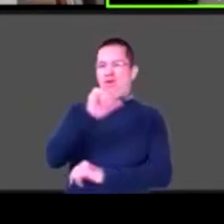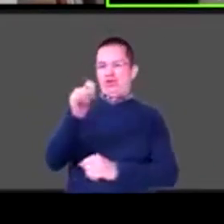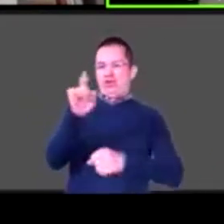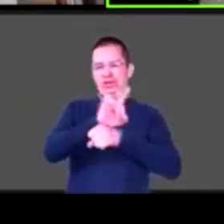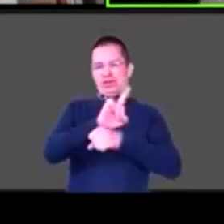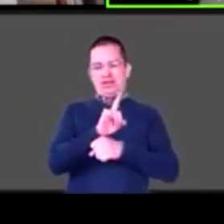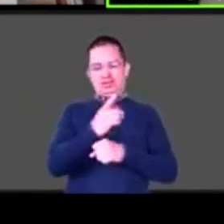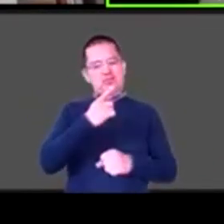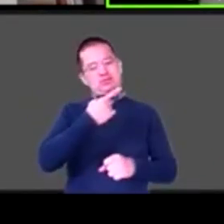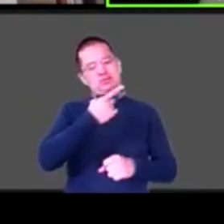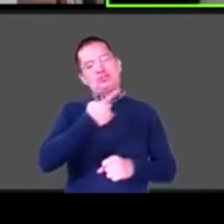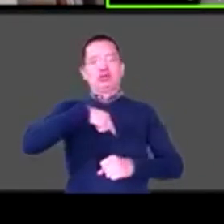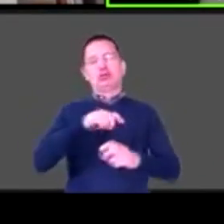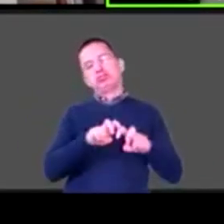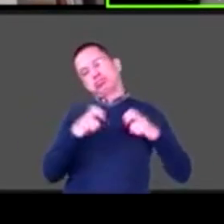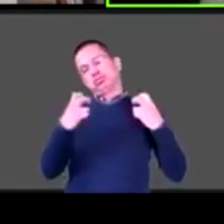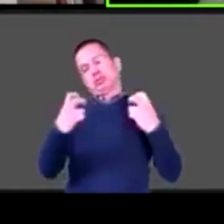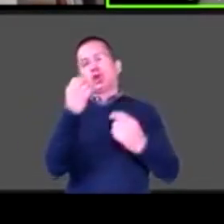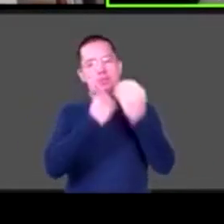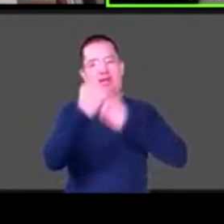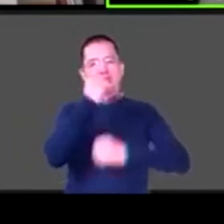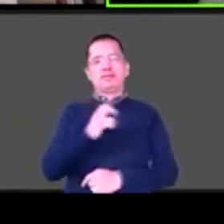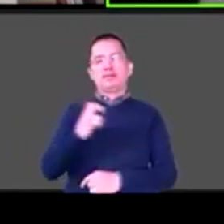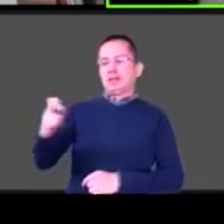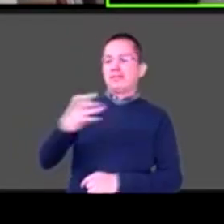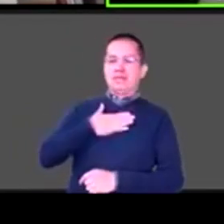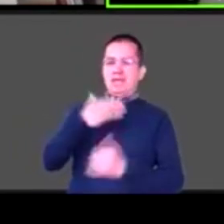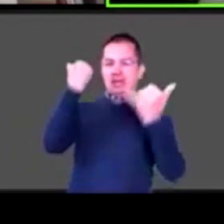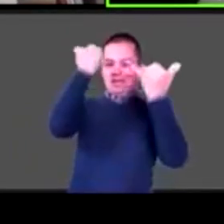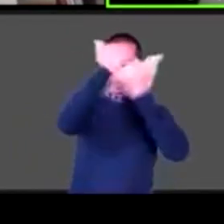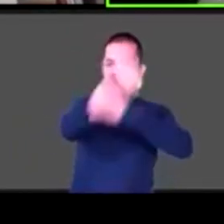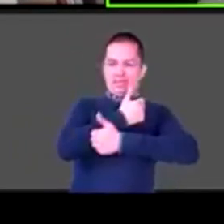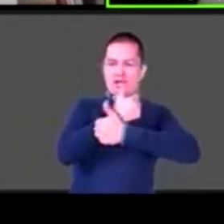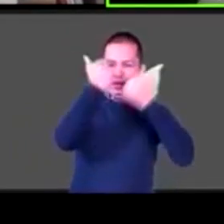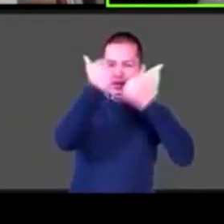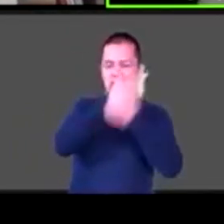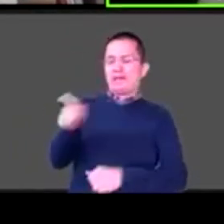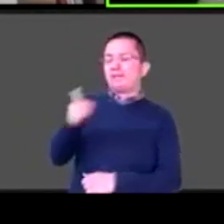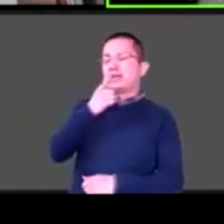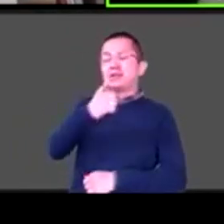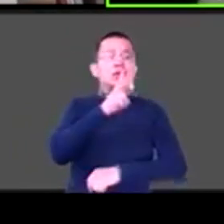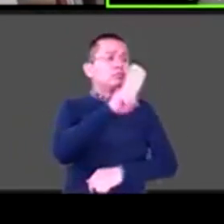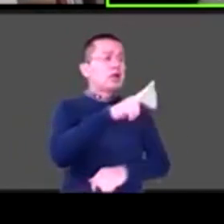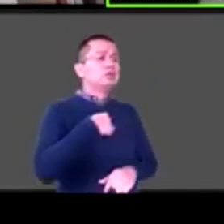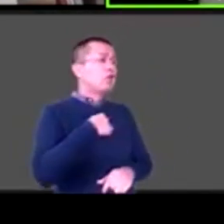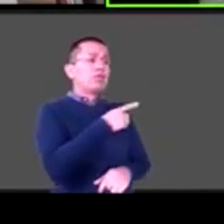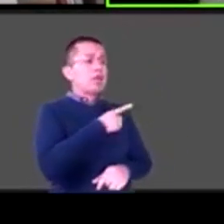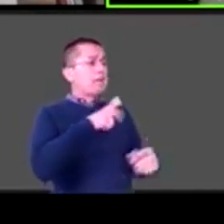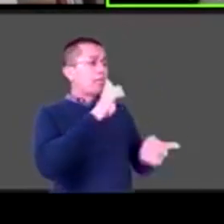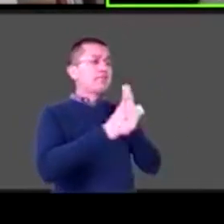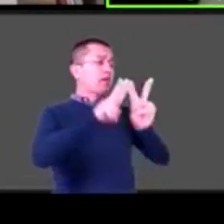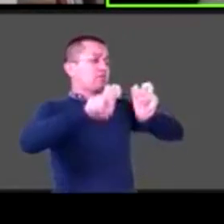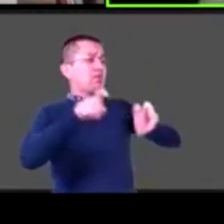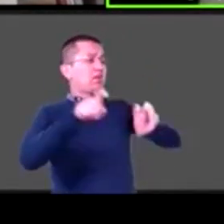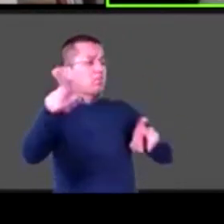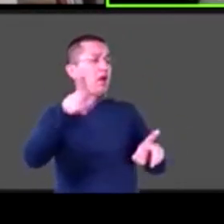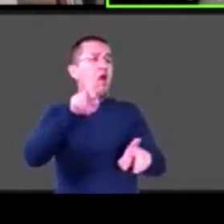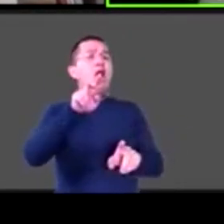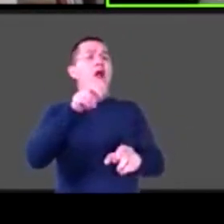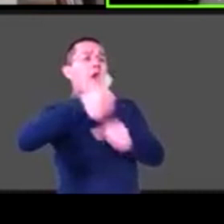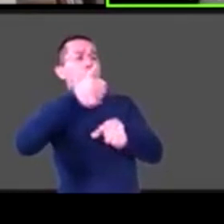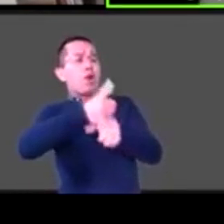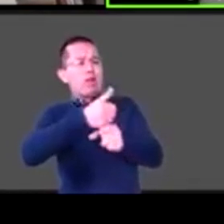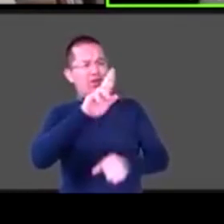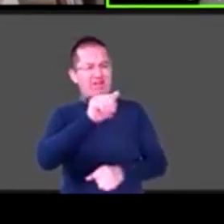es que no debemos hablar de Rafael, mi papá se llamaba Rafael. Yo le decía, no, sí, vamos a hablar de él, vamos a